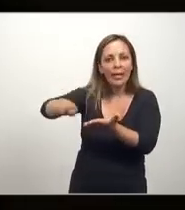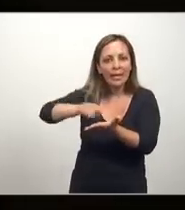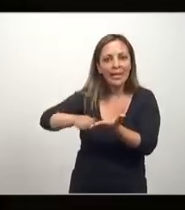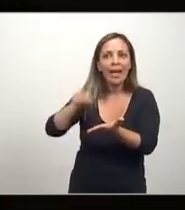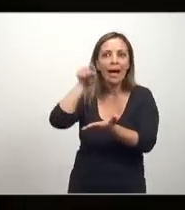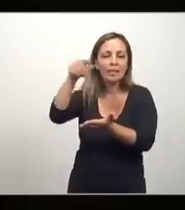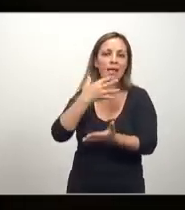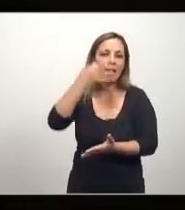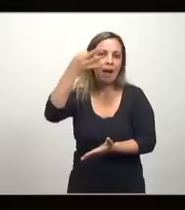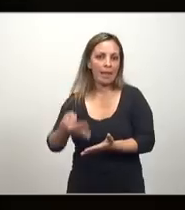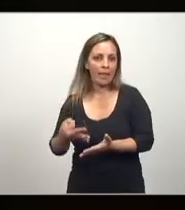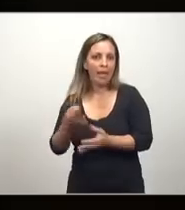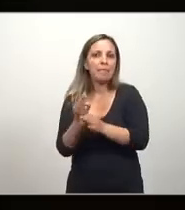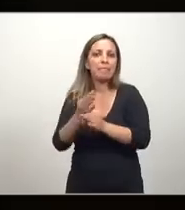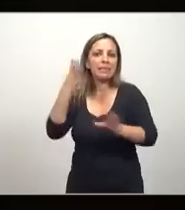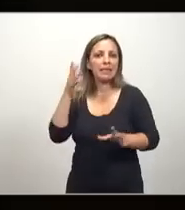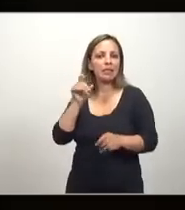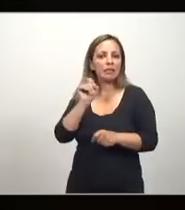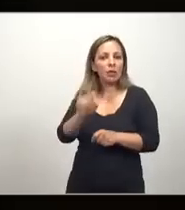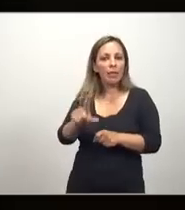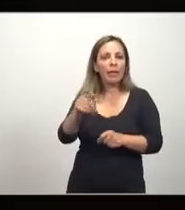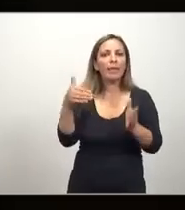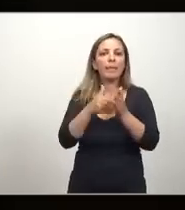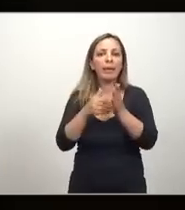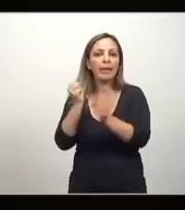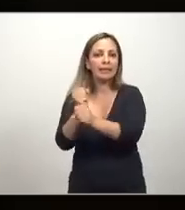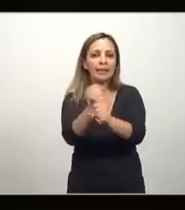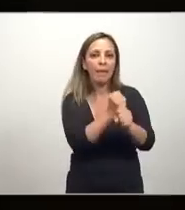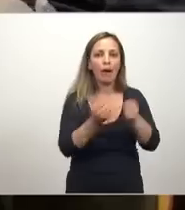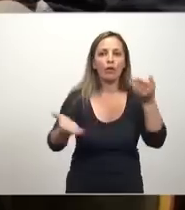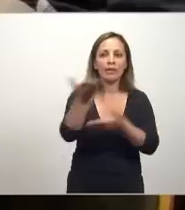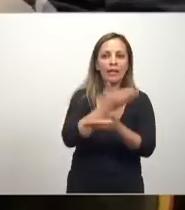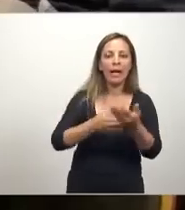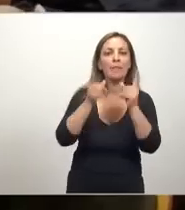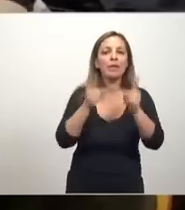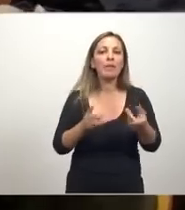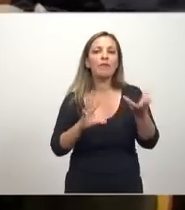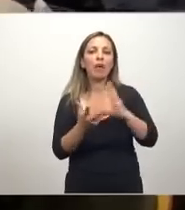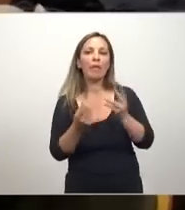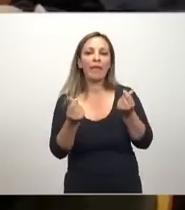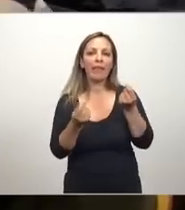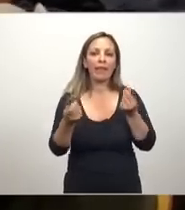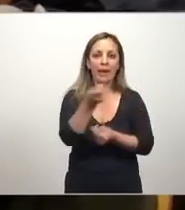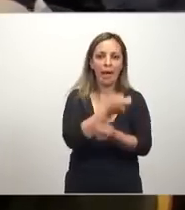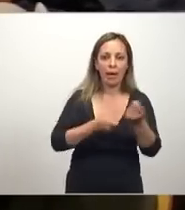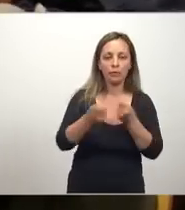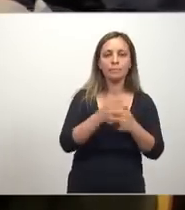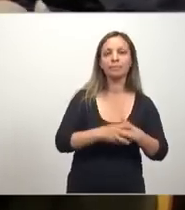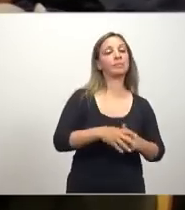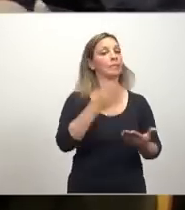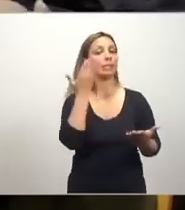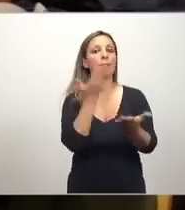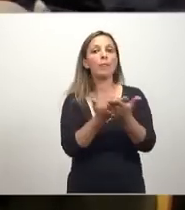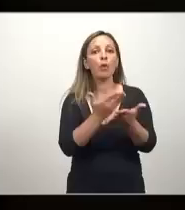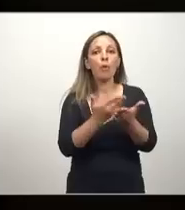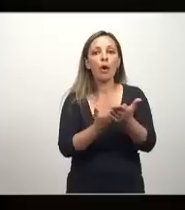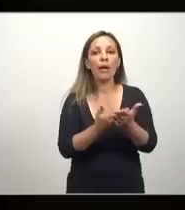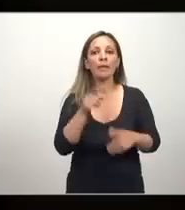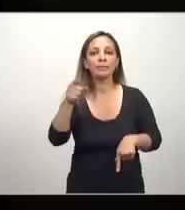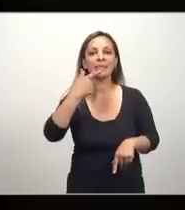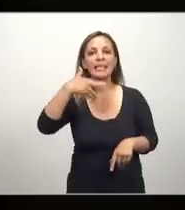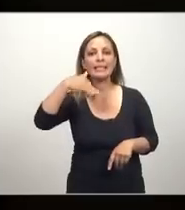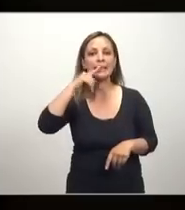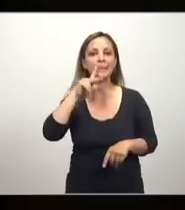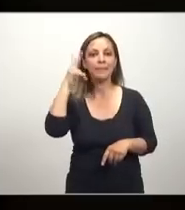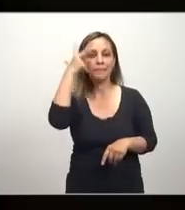a esa realidad, especialización del trabajo, intercambios, y bueno, uso del dinero. Y lo que propone Smith, eso ya es su